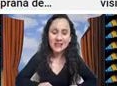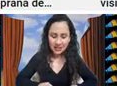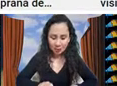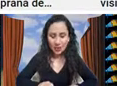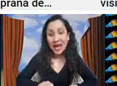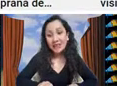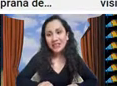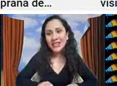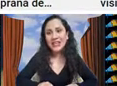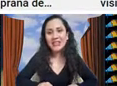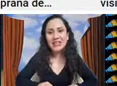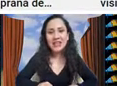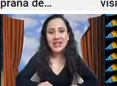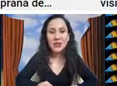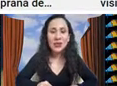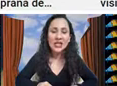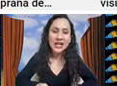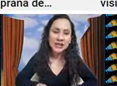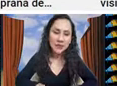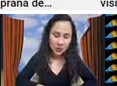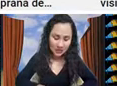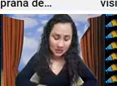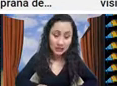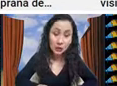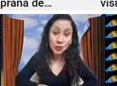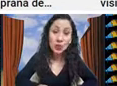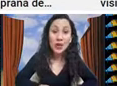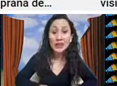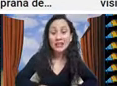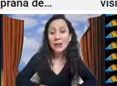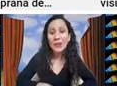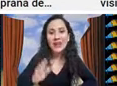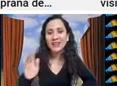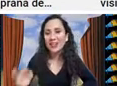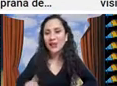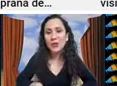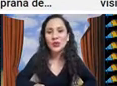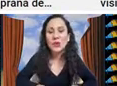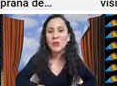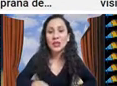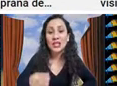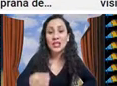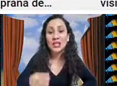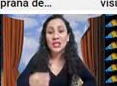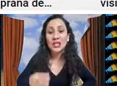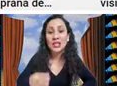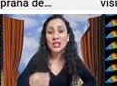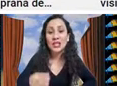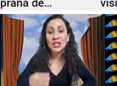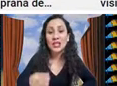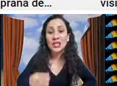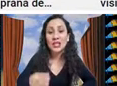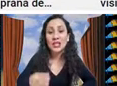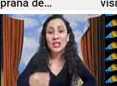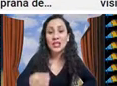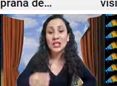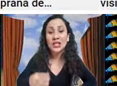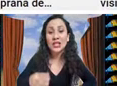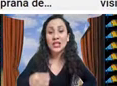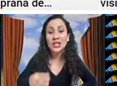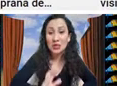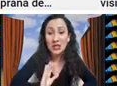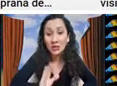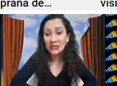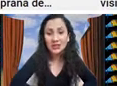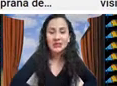libres estudiantes y algunos académicos del instituto y también tenemos miembros que no están en el instituto que están